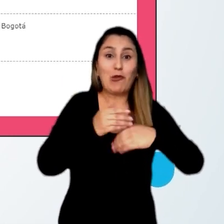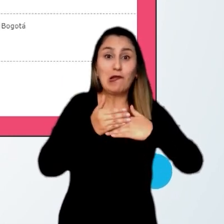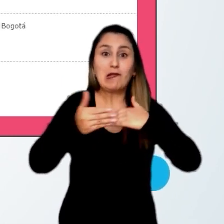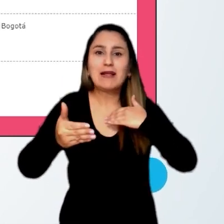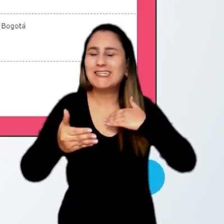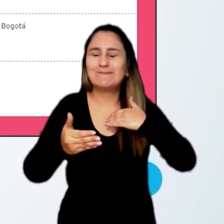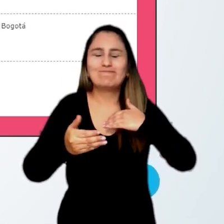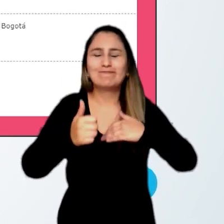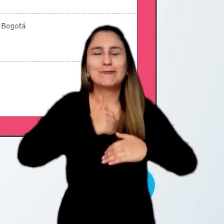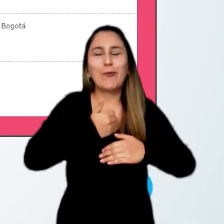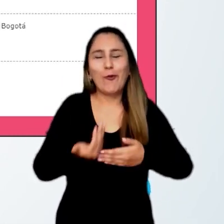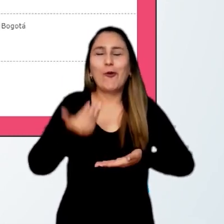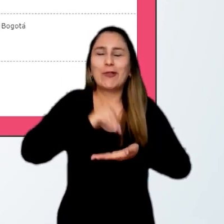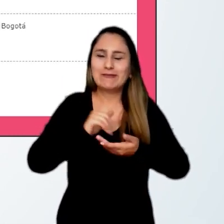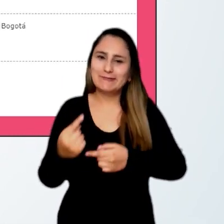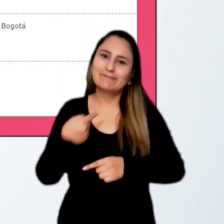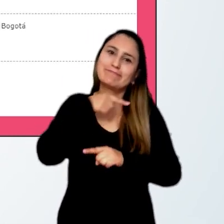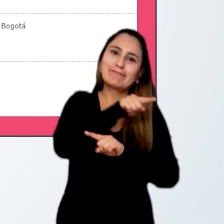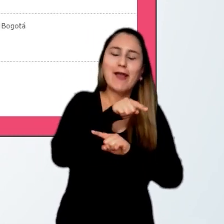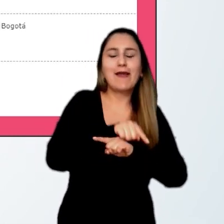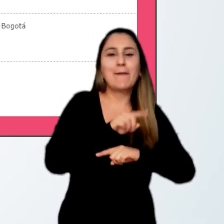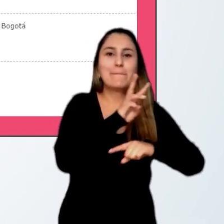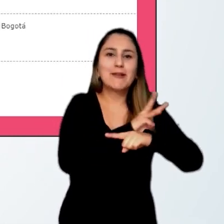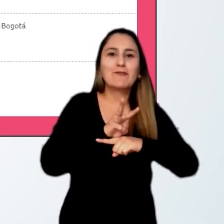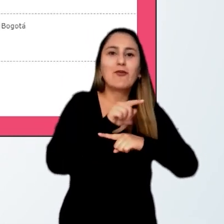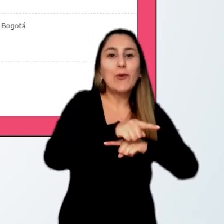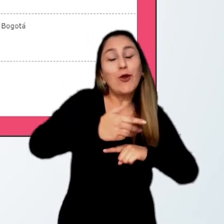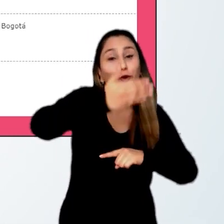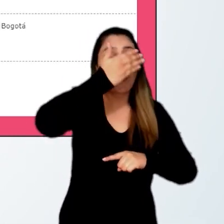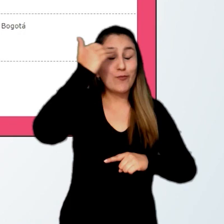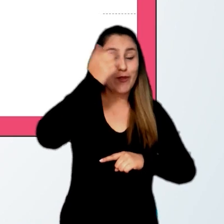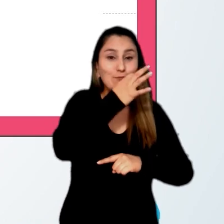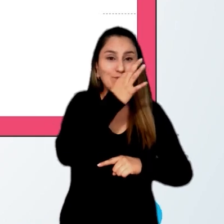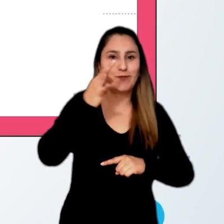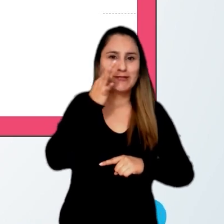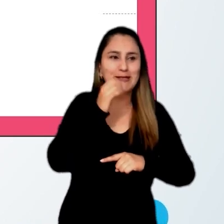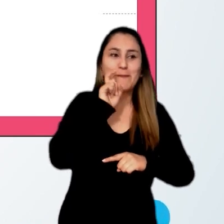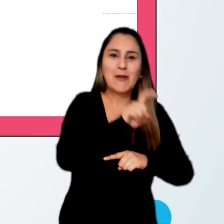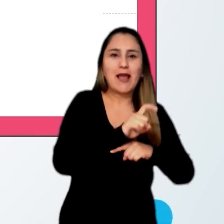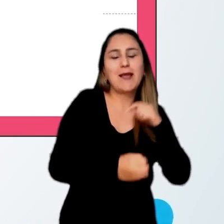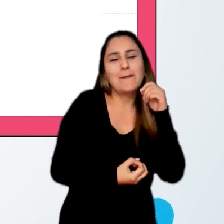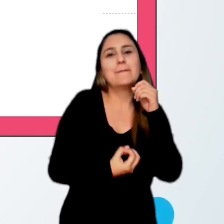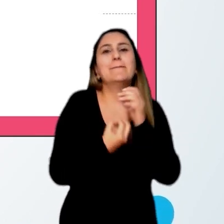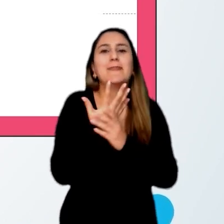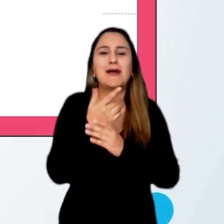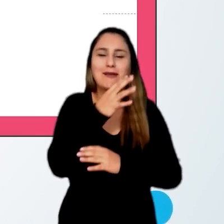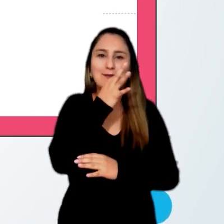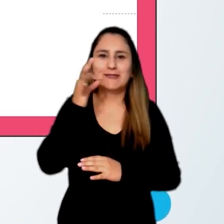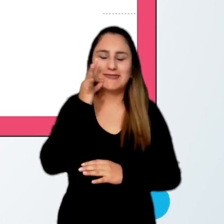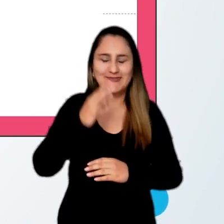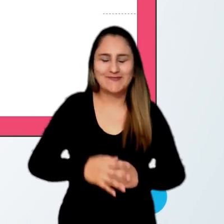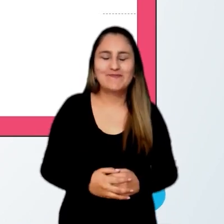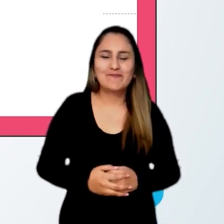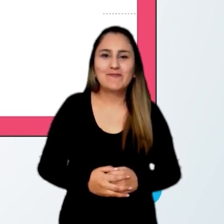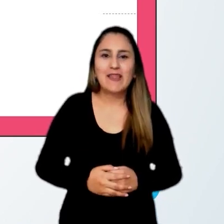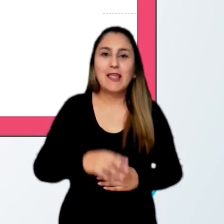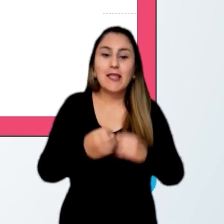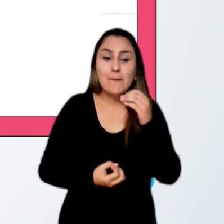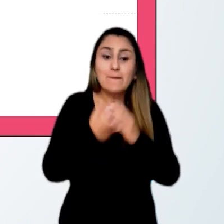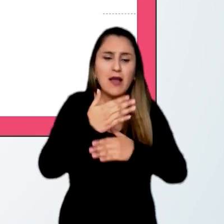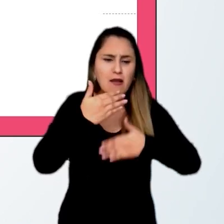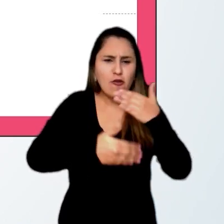debe ir a la plataforma a la opción ¿Olvidó su contraseña? Genere su contraseña teniendo en cuenta las